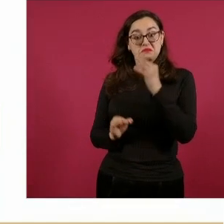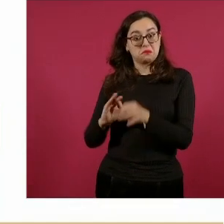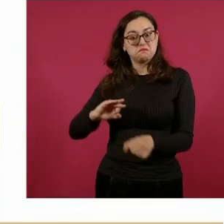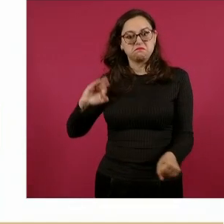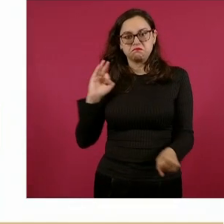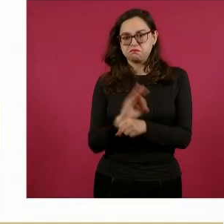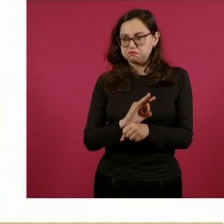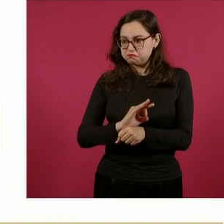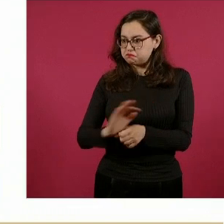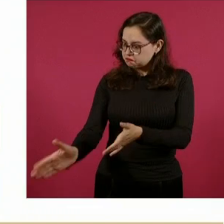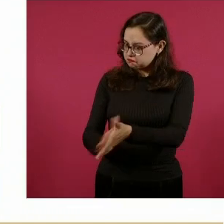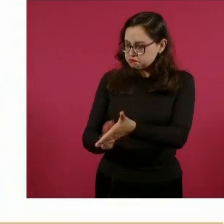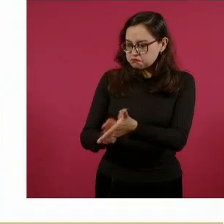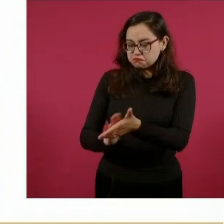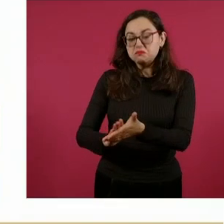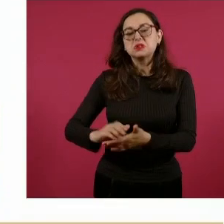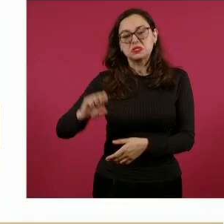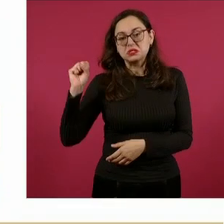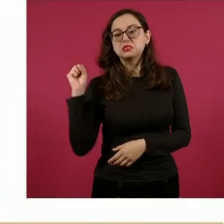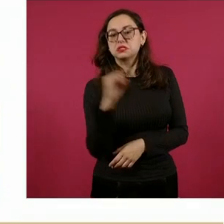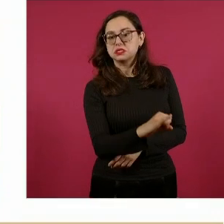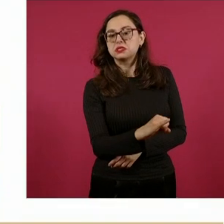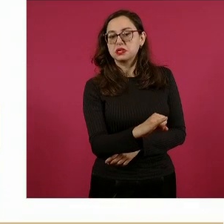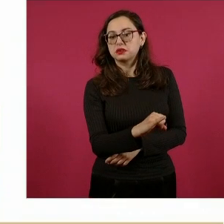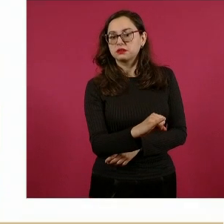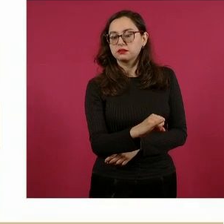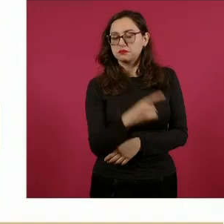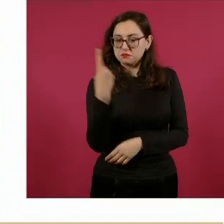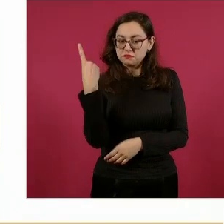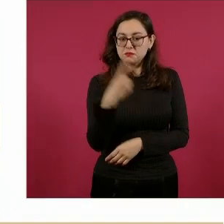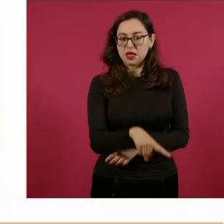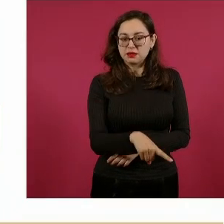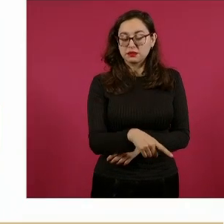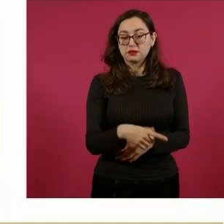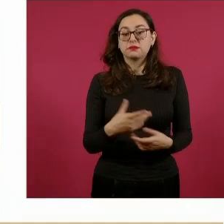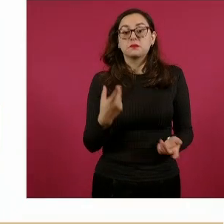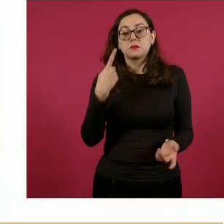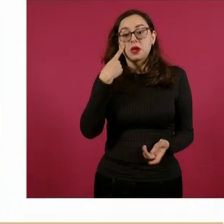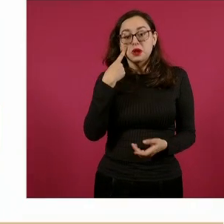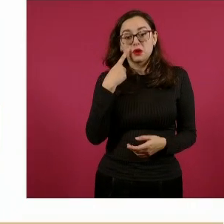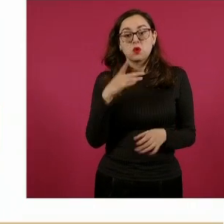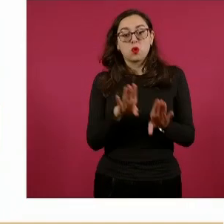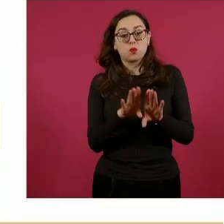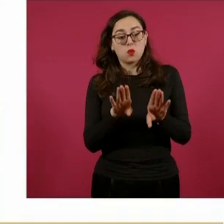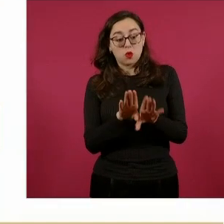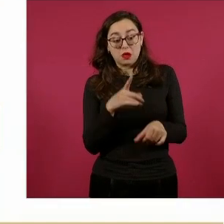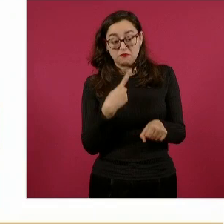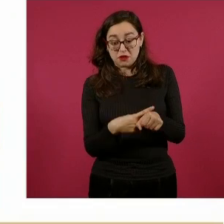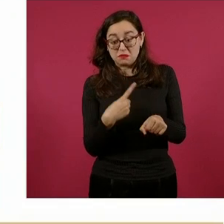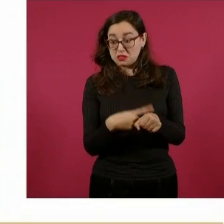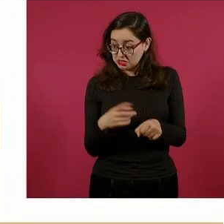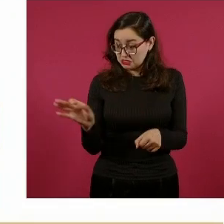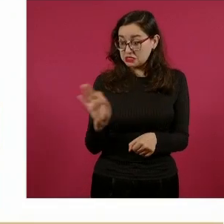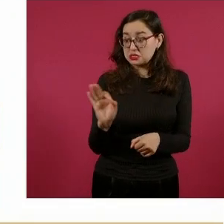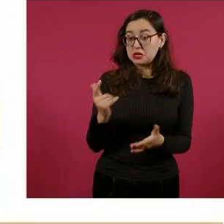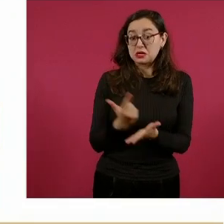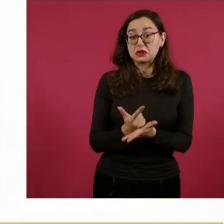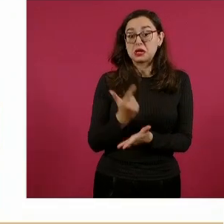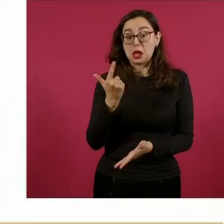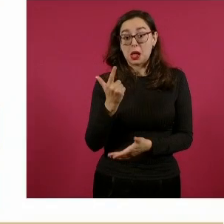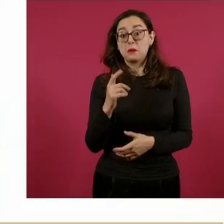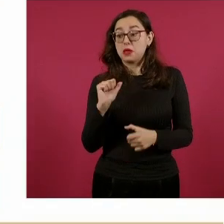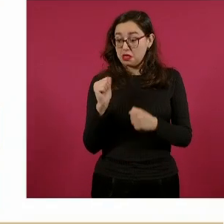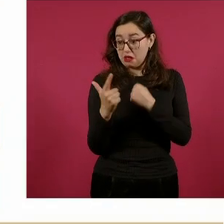Procesos Penales que ordene oficiosamente las pruebas necesarias para ver si se trata de una enfermedad mortal, de una